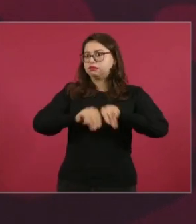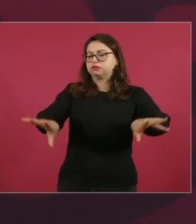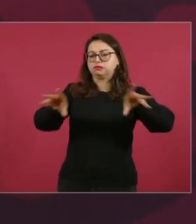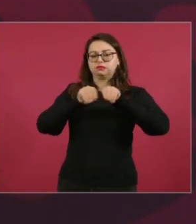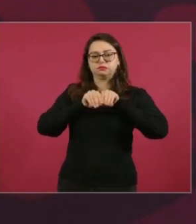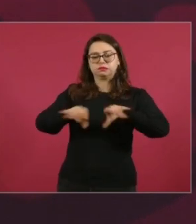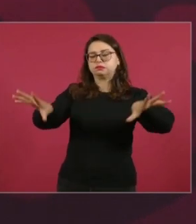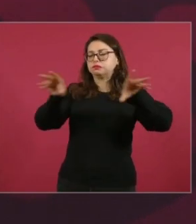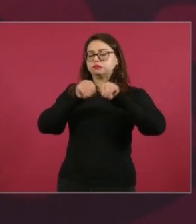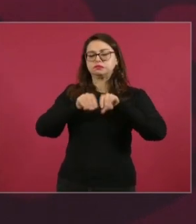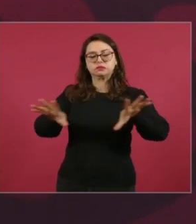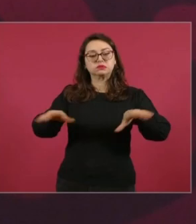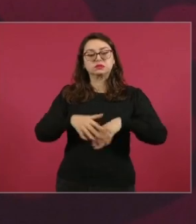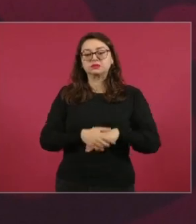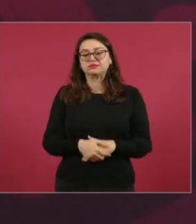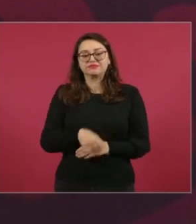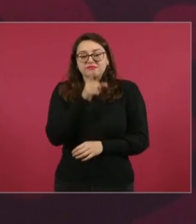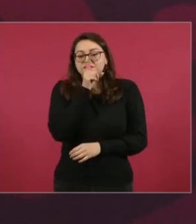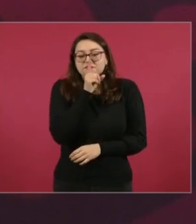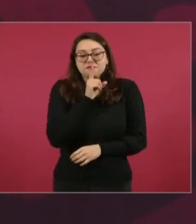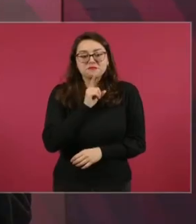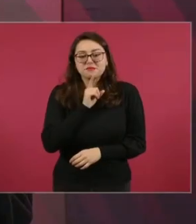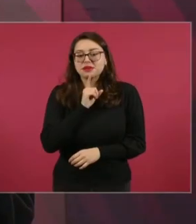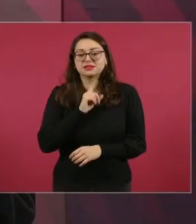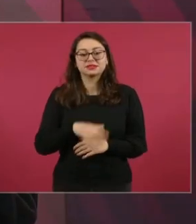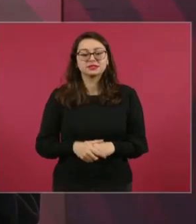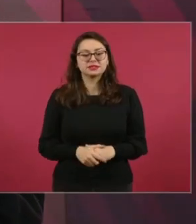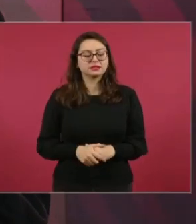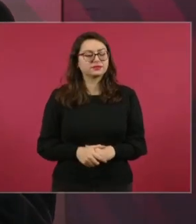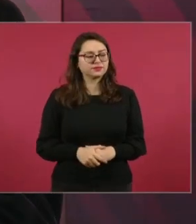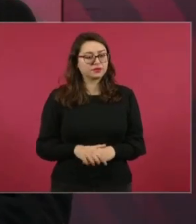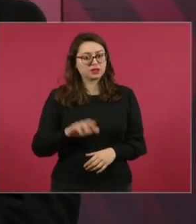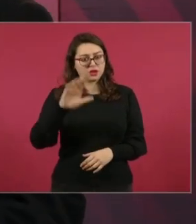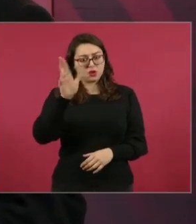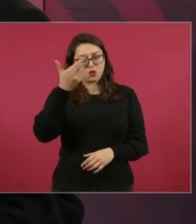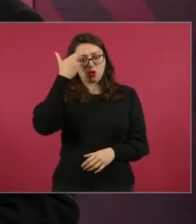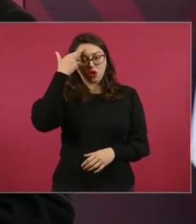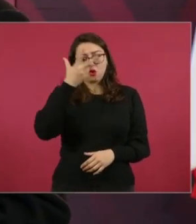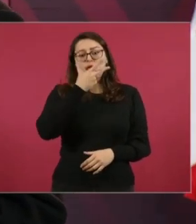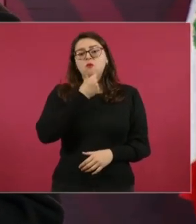Una vez dijo Alarraki, a ver si no lo tienes por ahí,